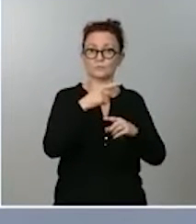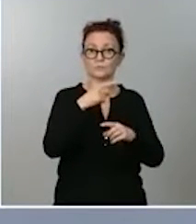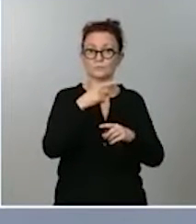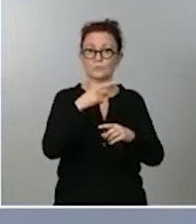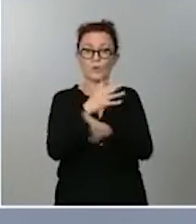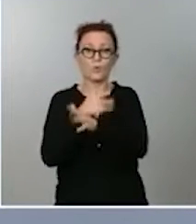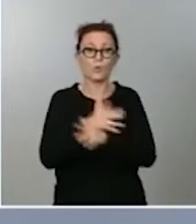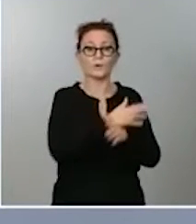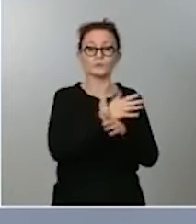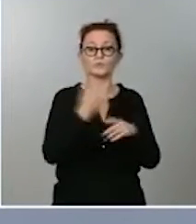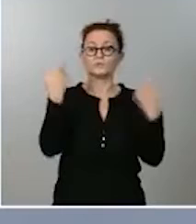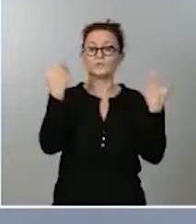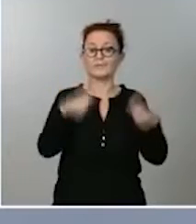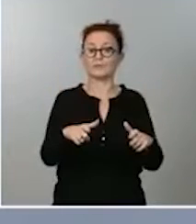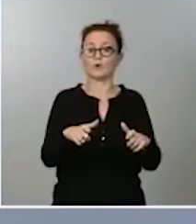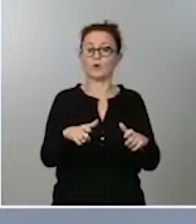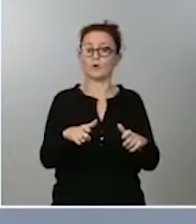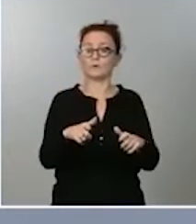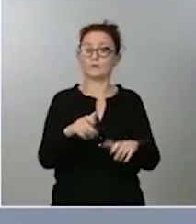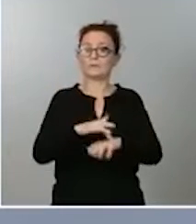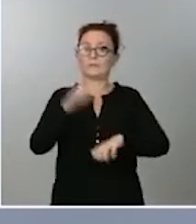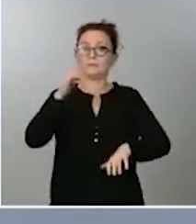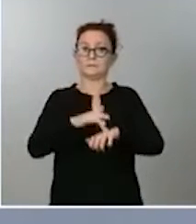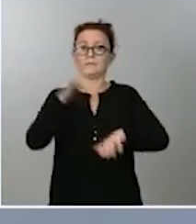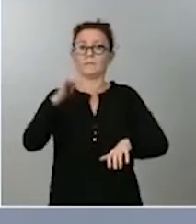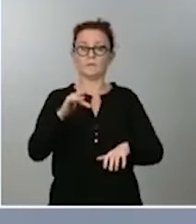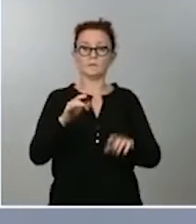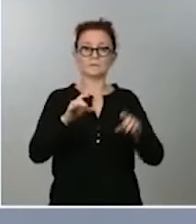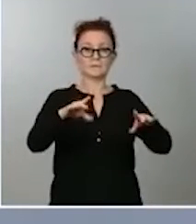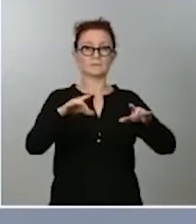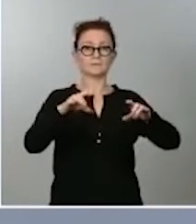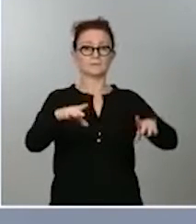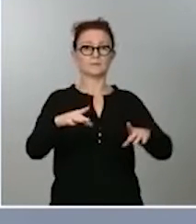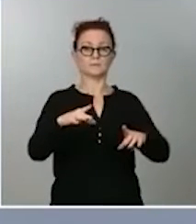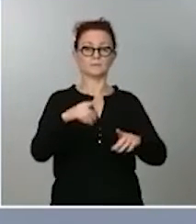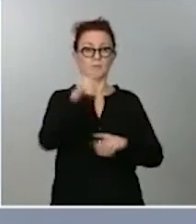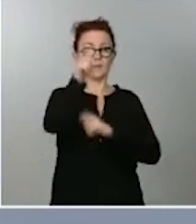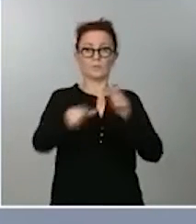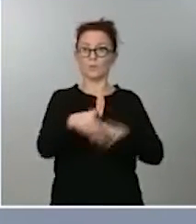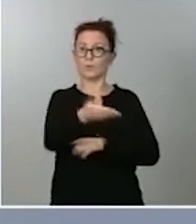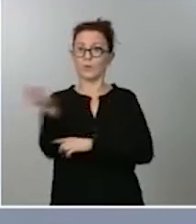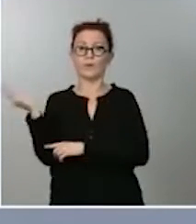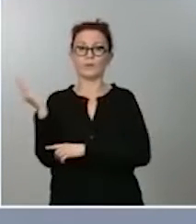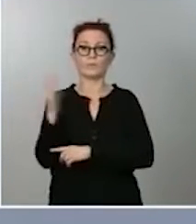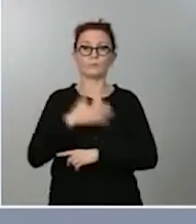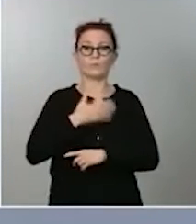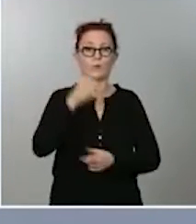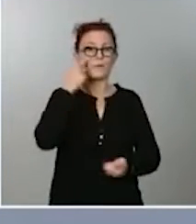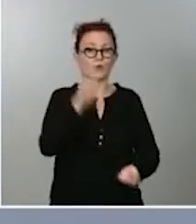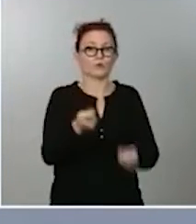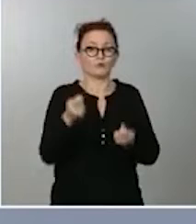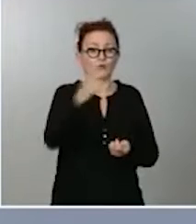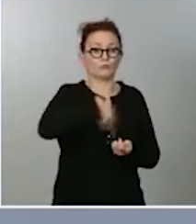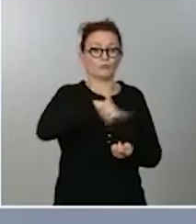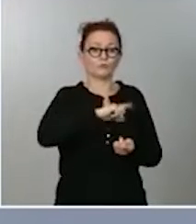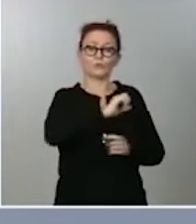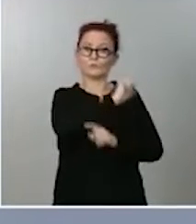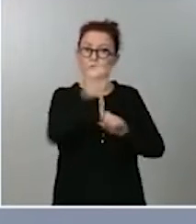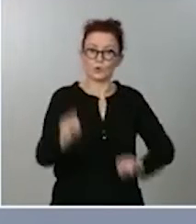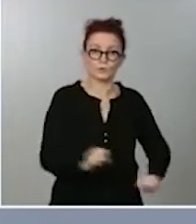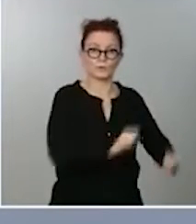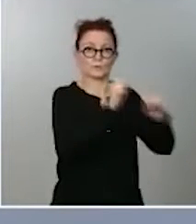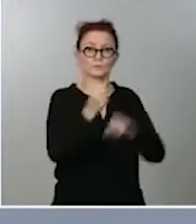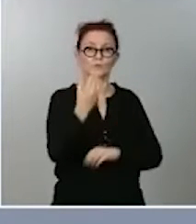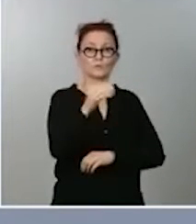sector mucho más sensible que el resto de la población, ante el que nosotros, naturalmente, actuamos para proteger. Es